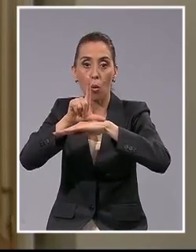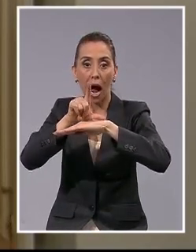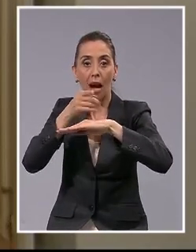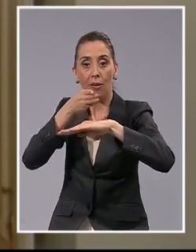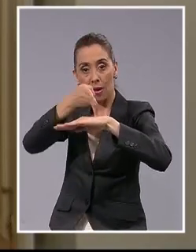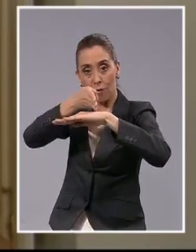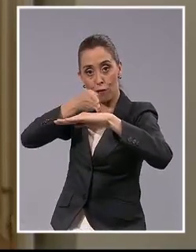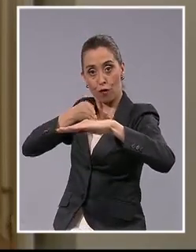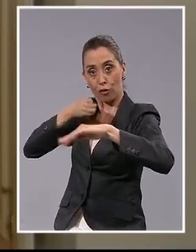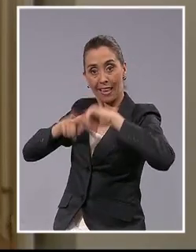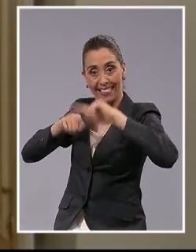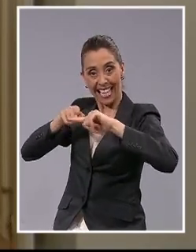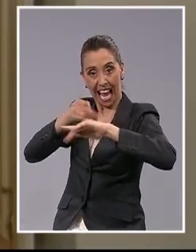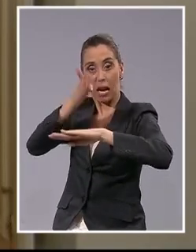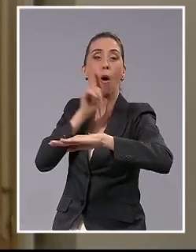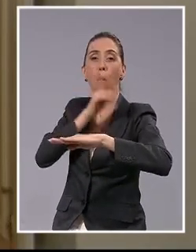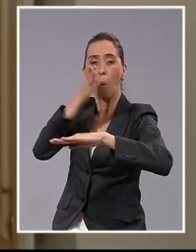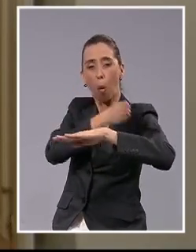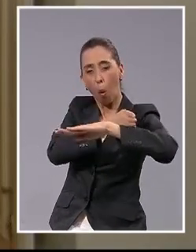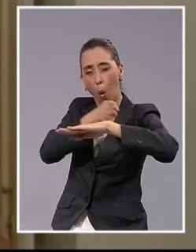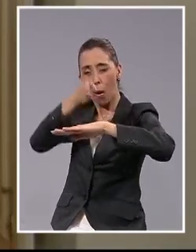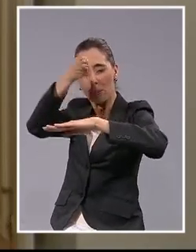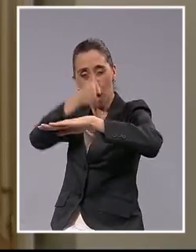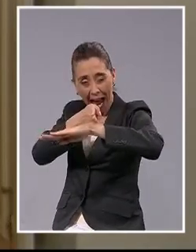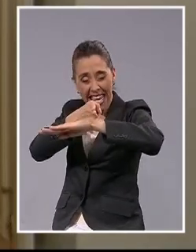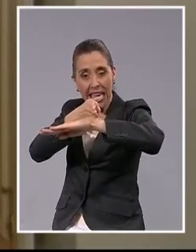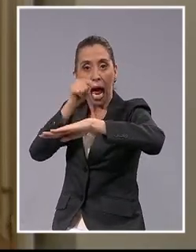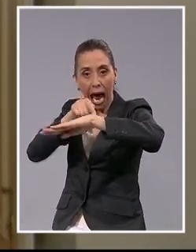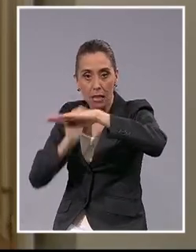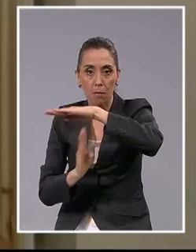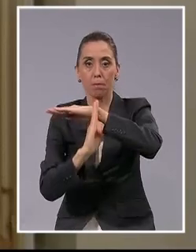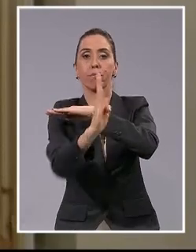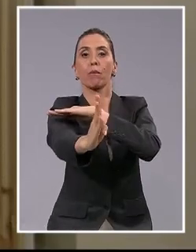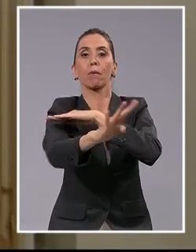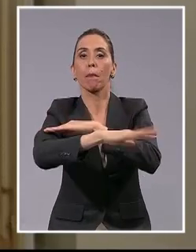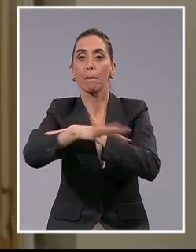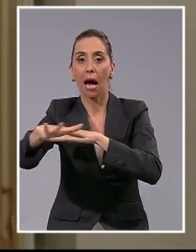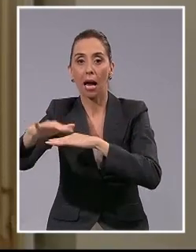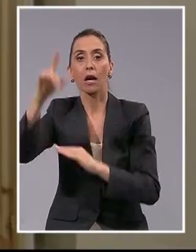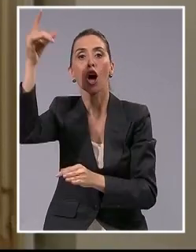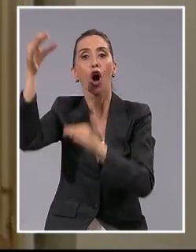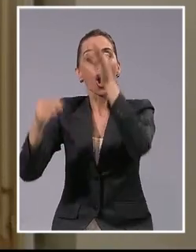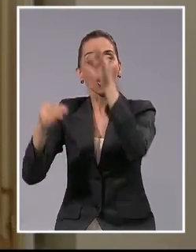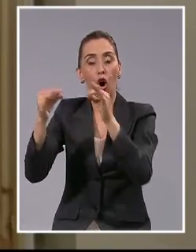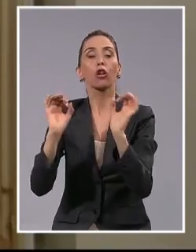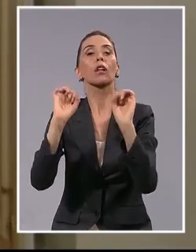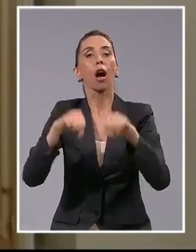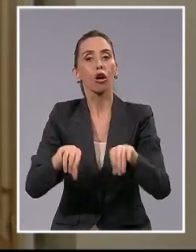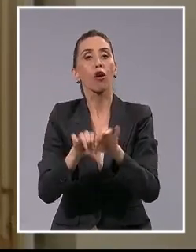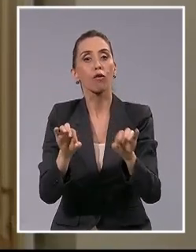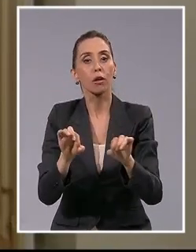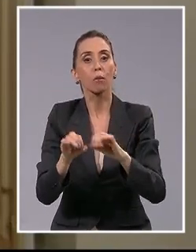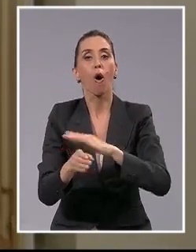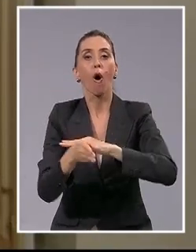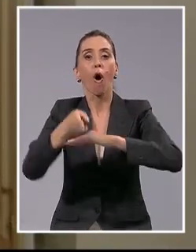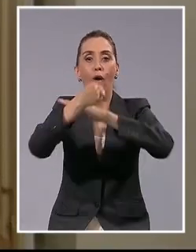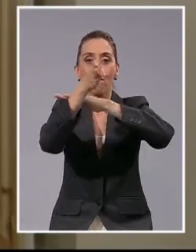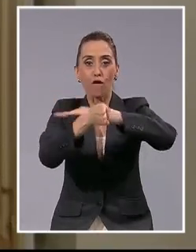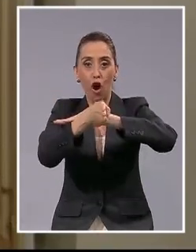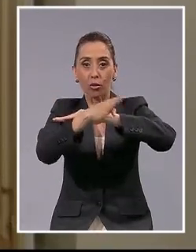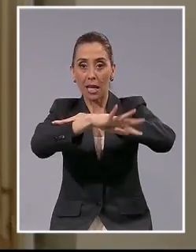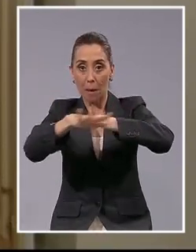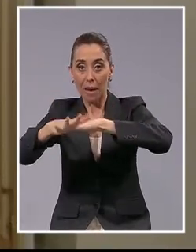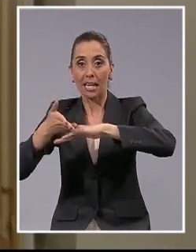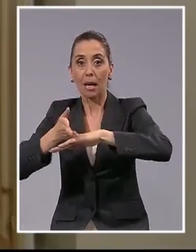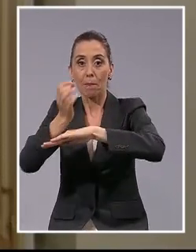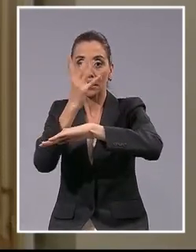terrestre. En consecuencia, la confirmación por parte de la Corte de que la frontera marítima comienza en